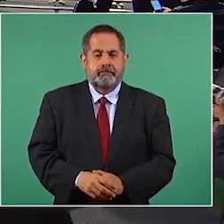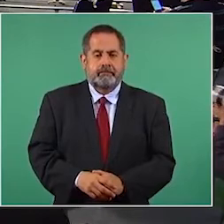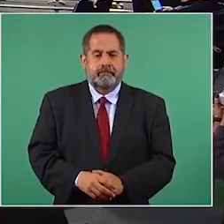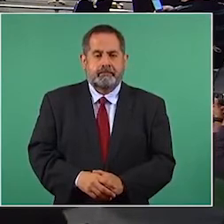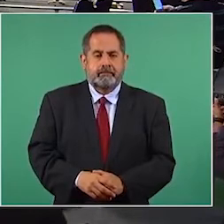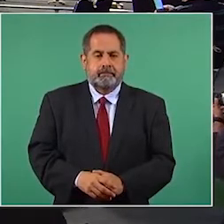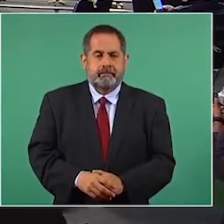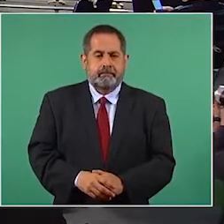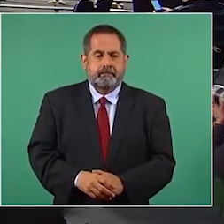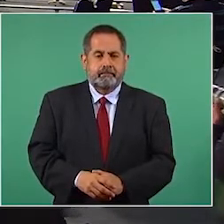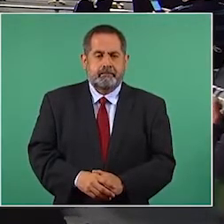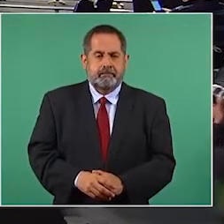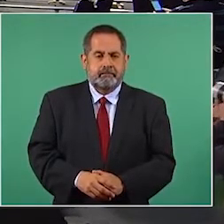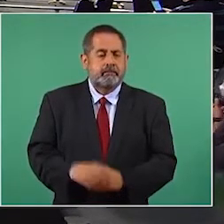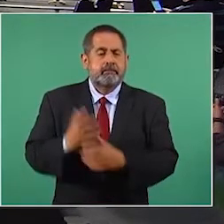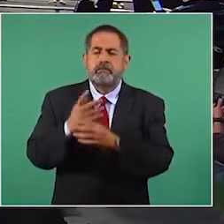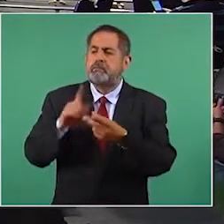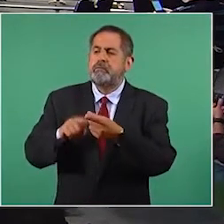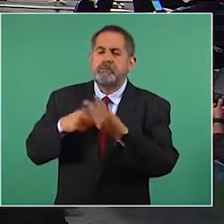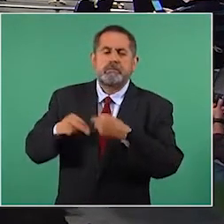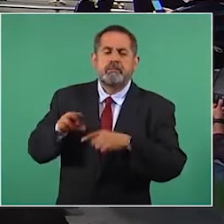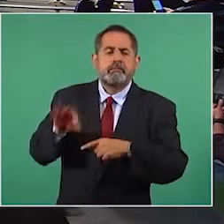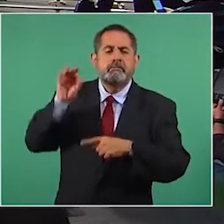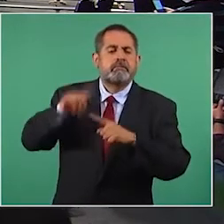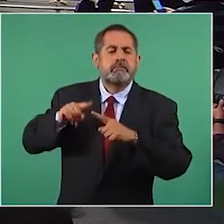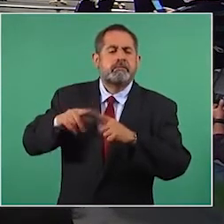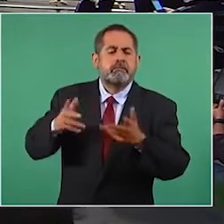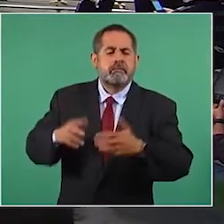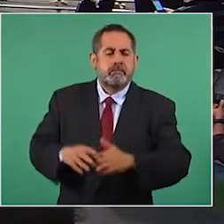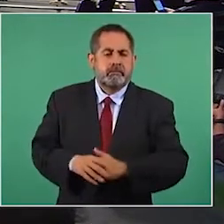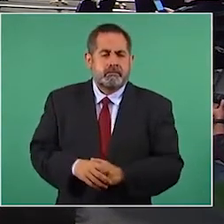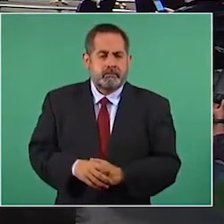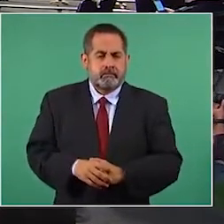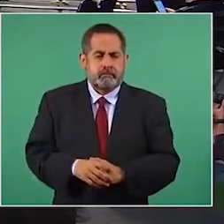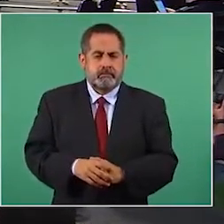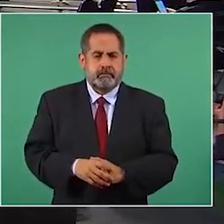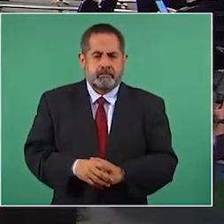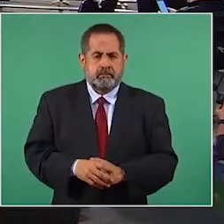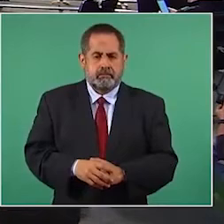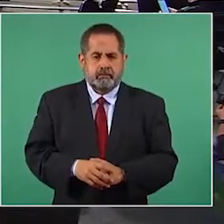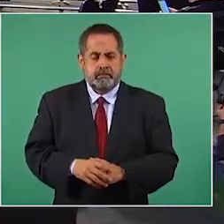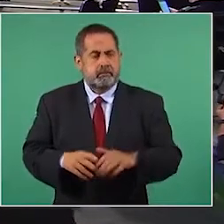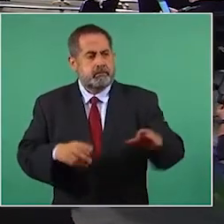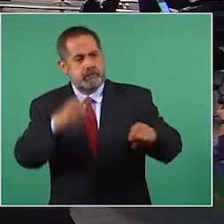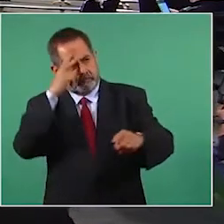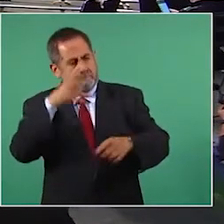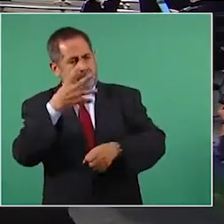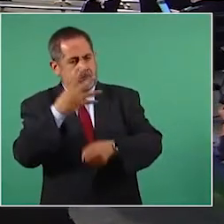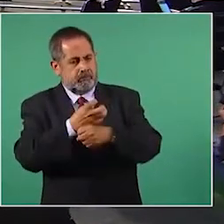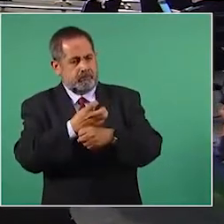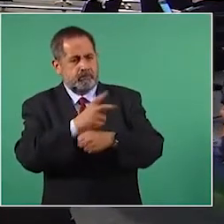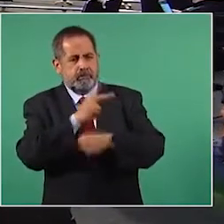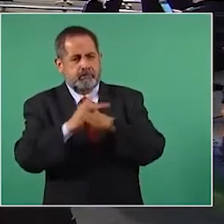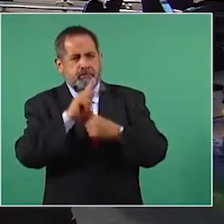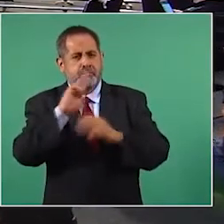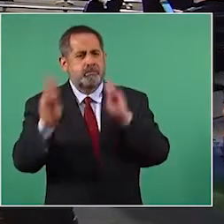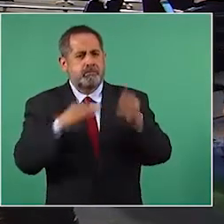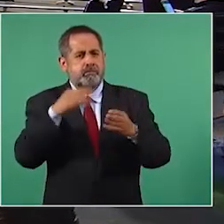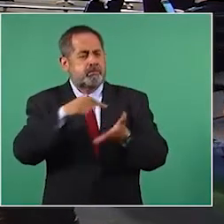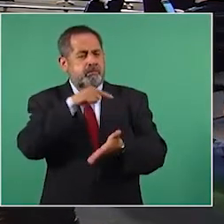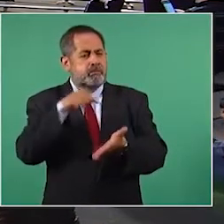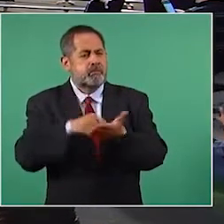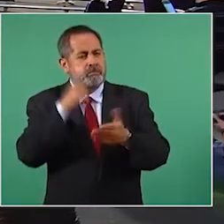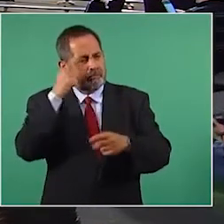Pero la fuente, abajo. México es el cuarto país del mundo con más muertos por COVID.